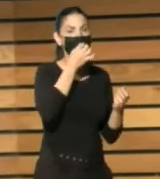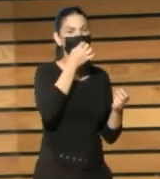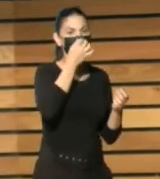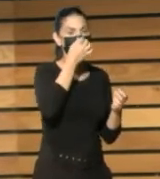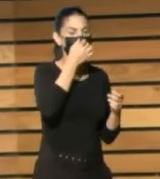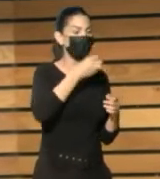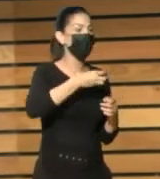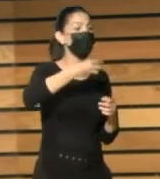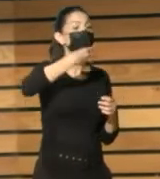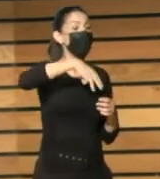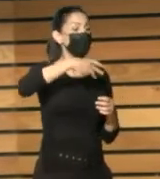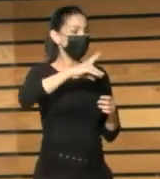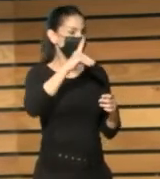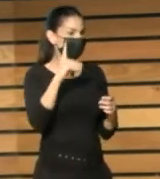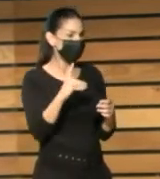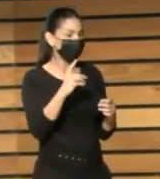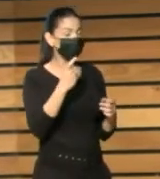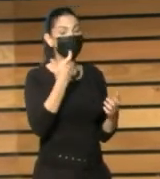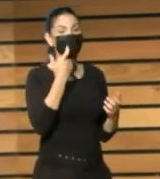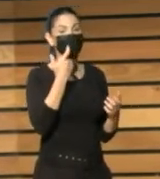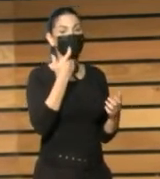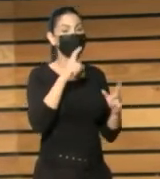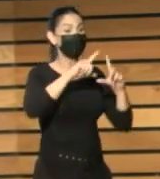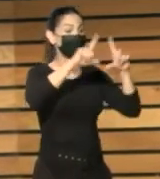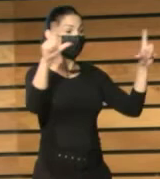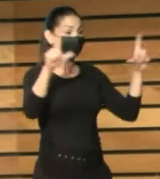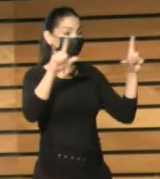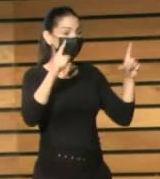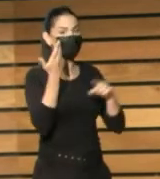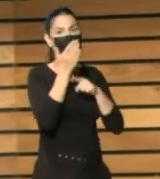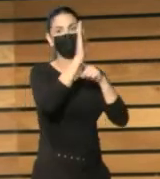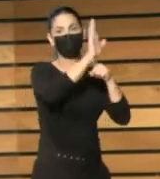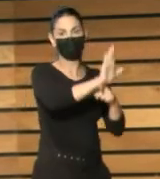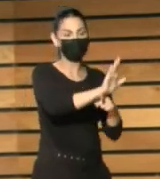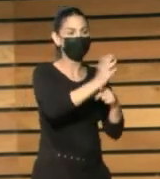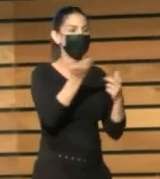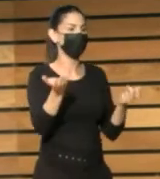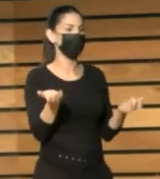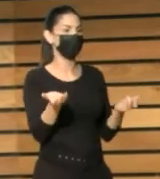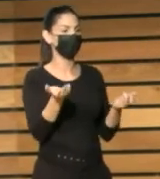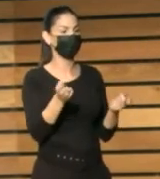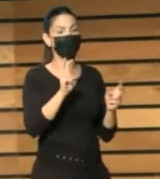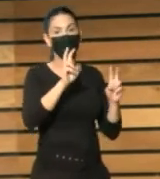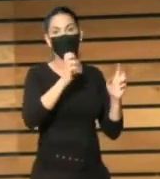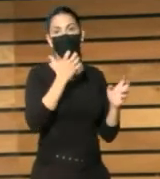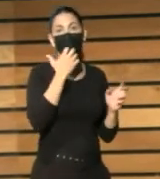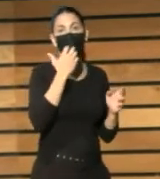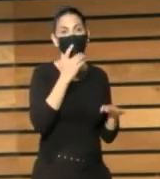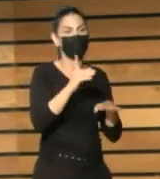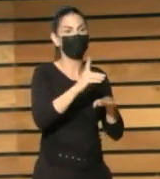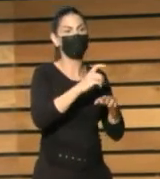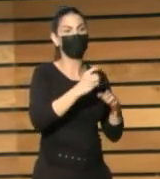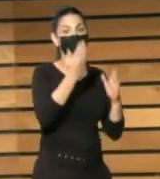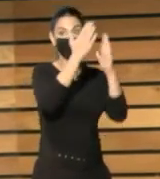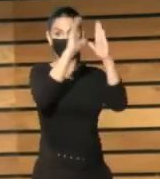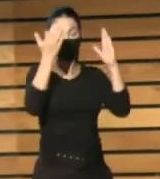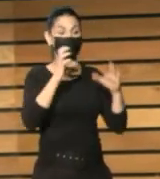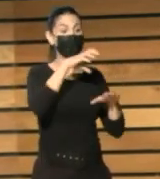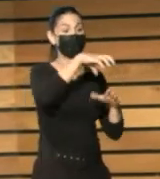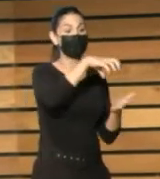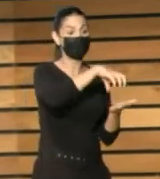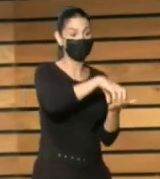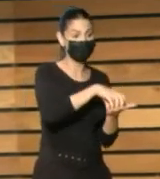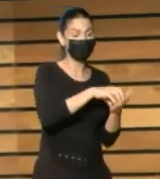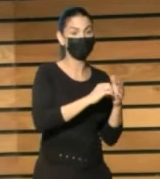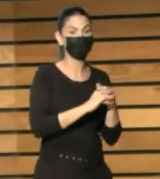Metadatos sobre la imagen representativa, que permiten gestionar las imágenes en la biblioteca digital, en la web. La URL, donde están los